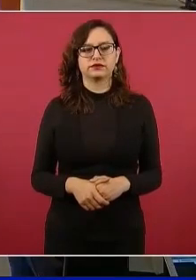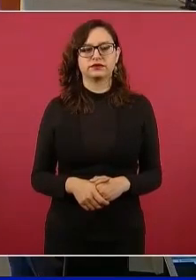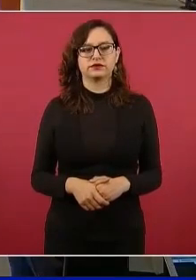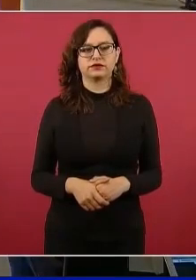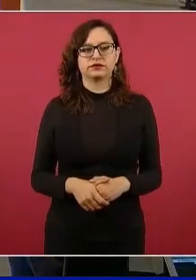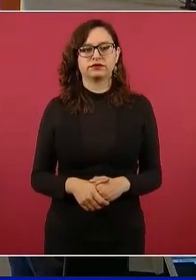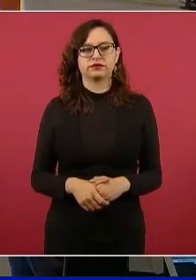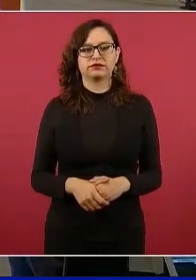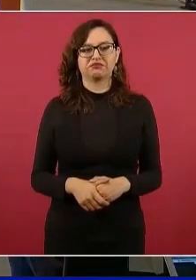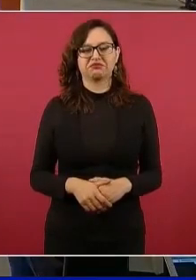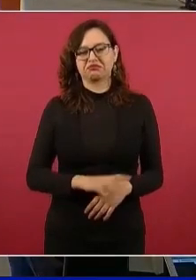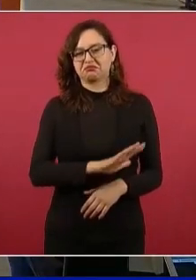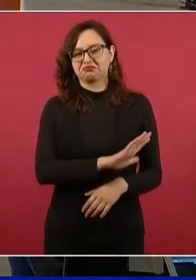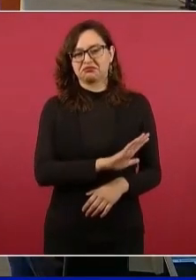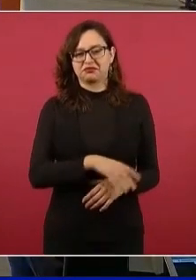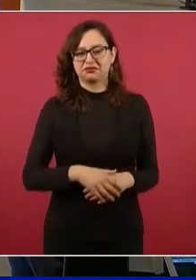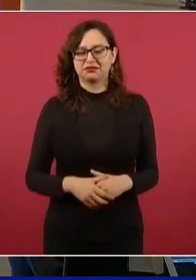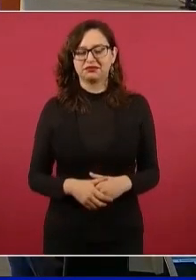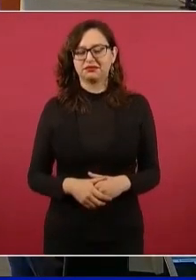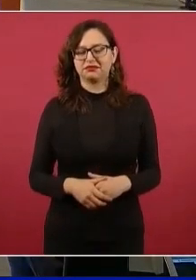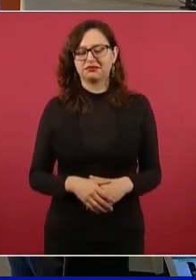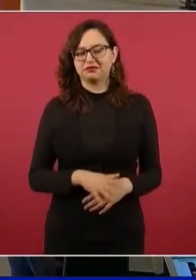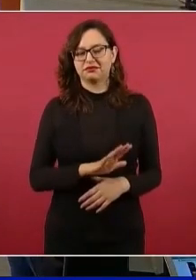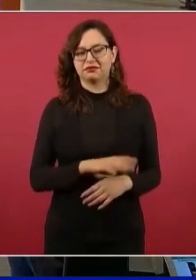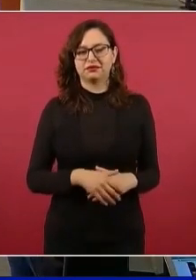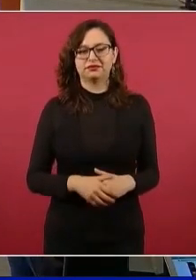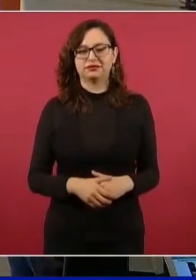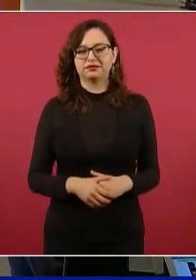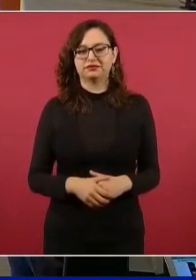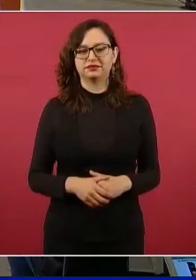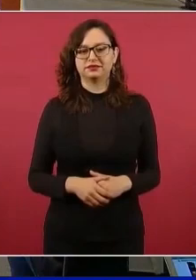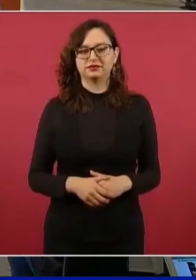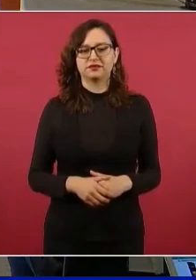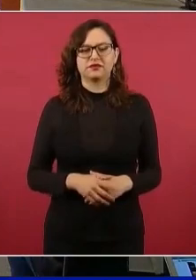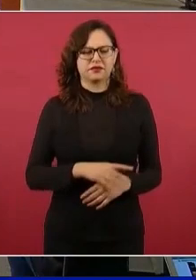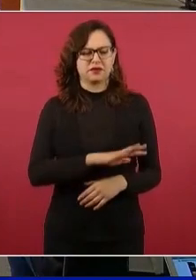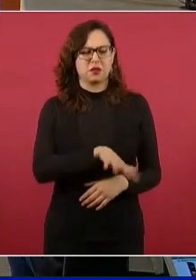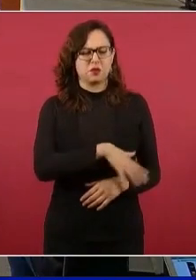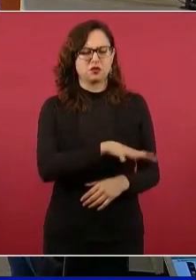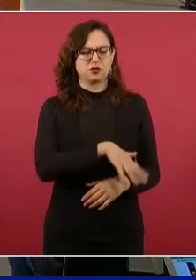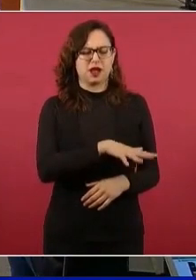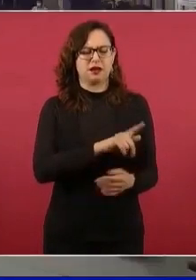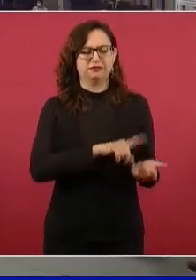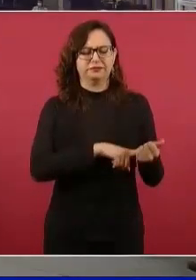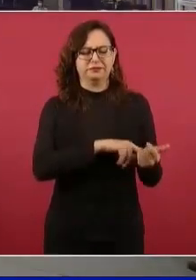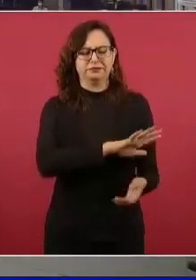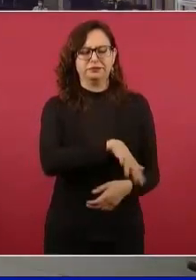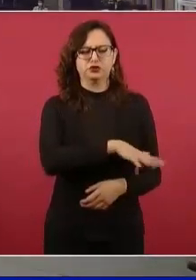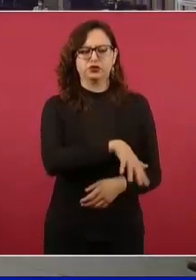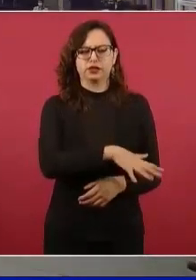pero déjalo así, ya con eso, pero búscalo. Entonces,